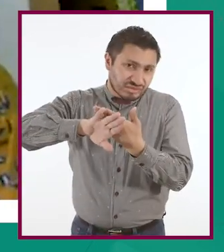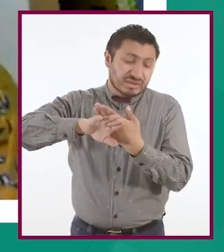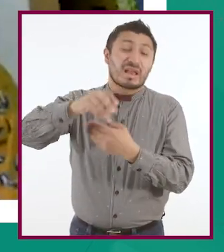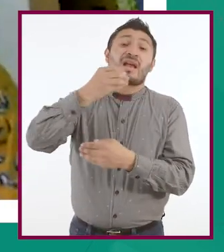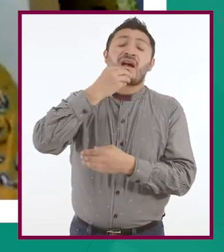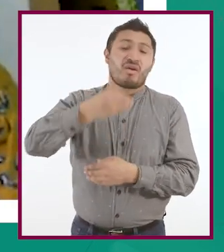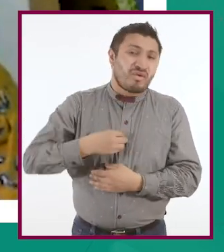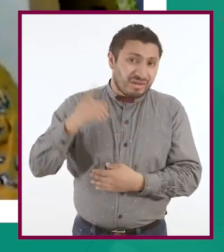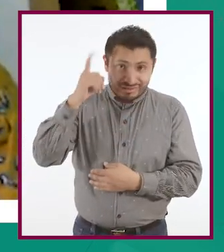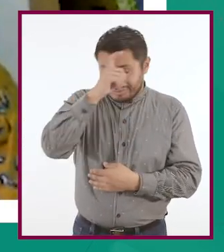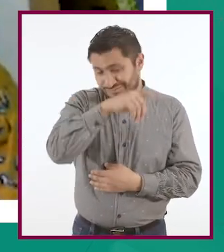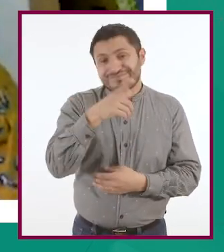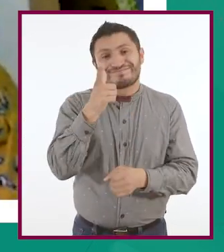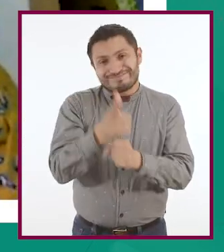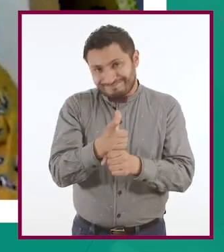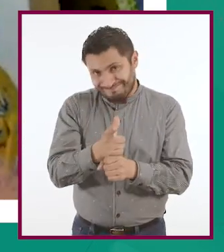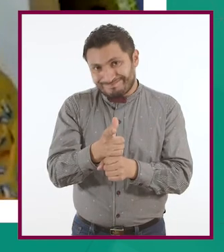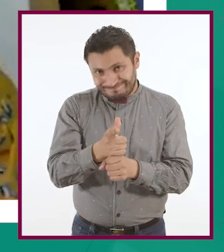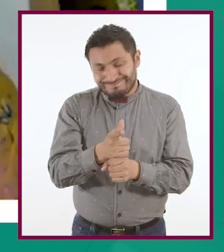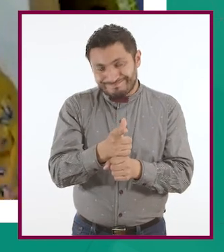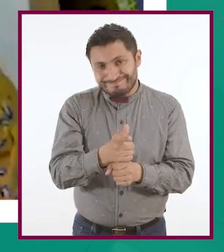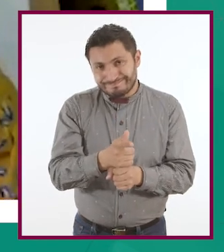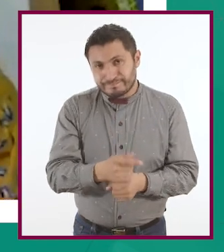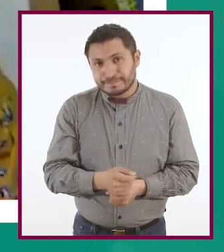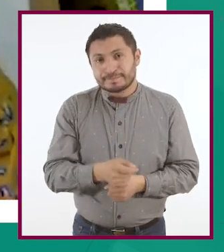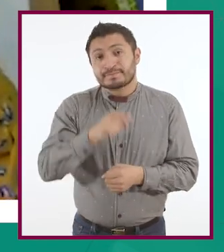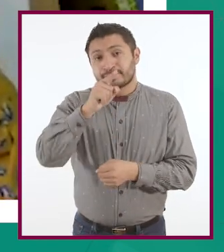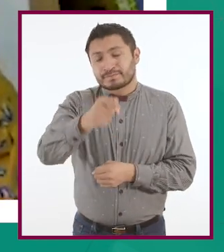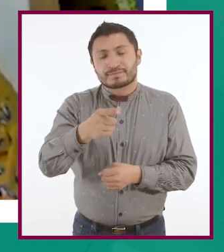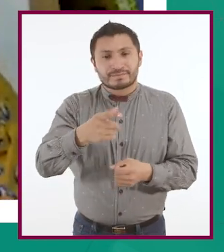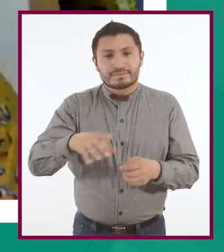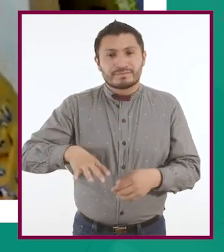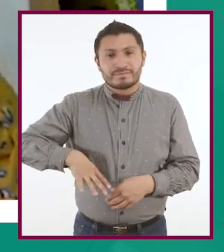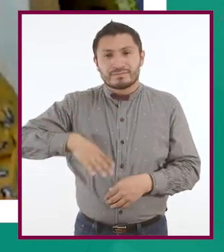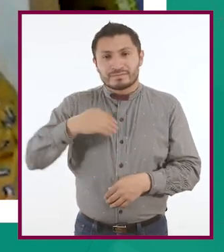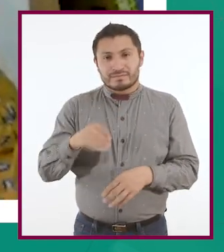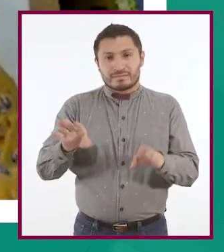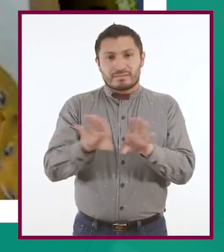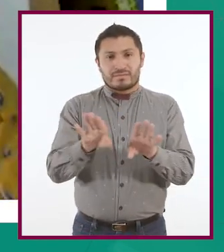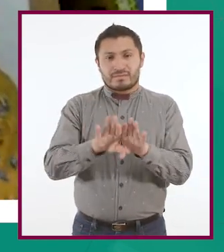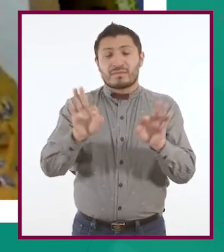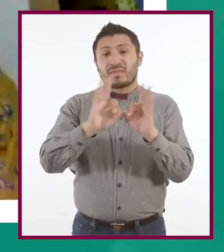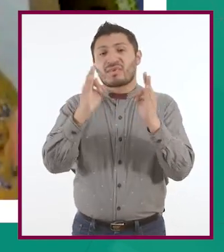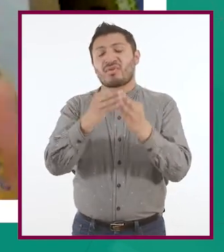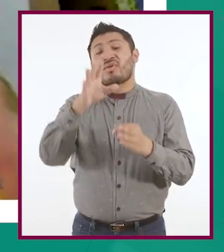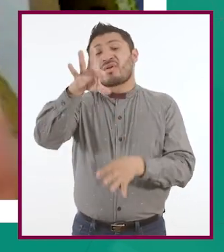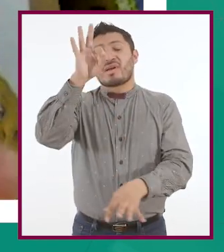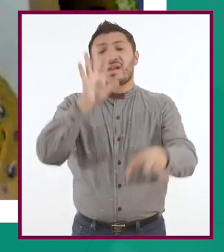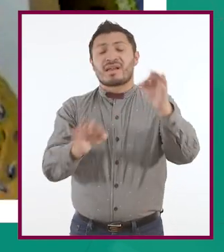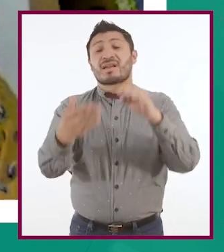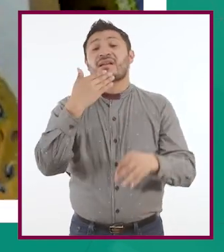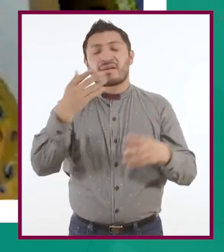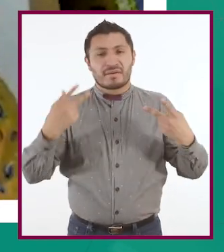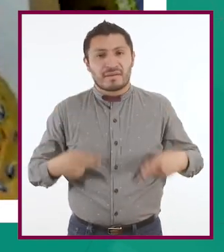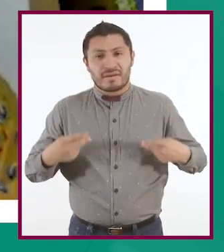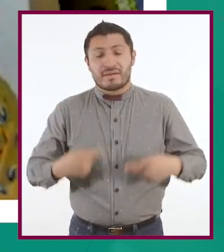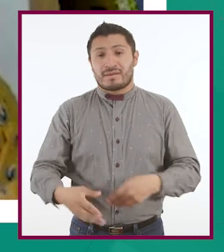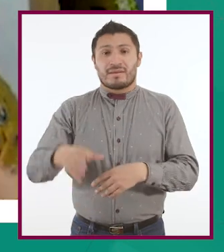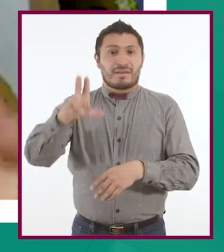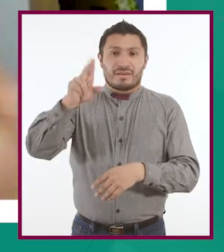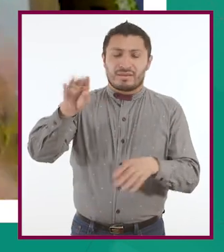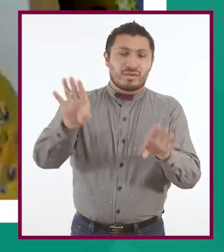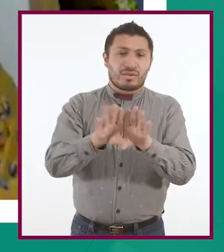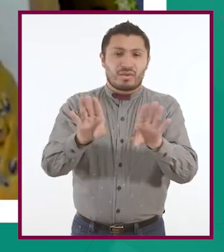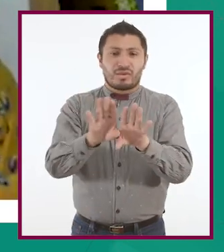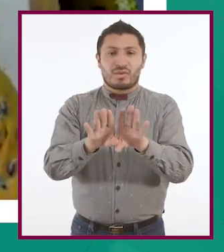es difícil saber esto, tratar de elegir bien las personas a las que tenemos, no por